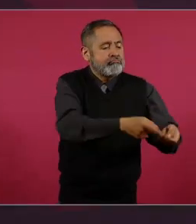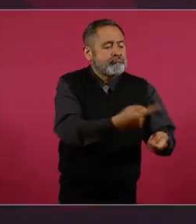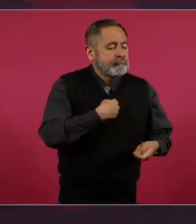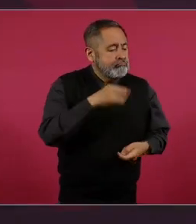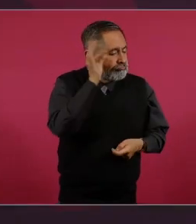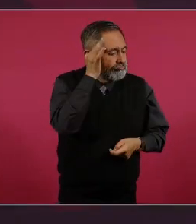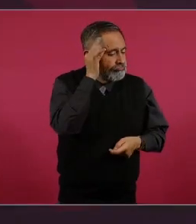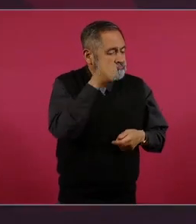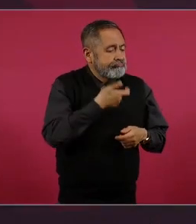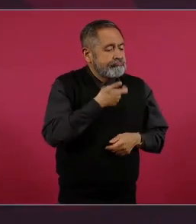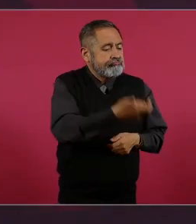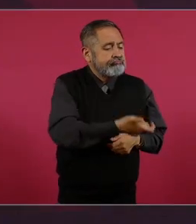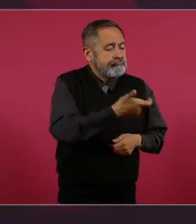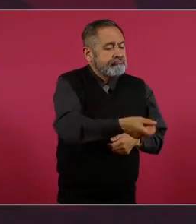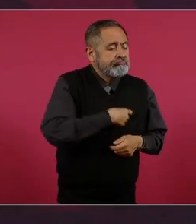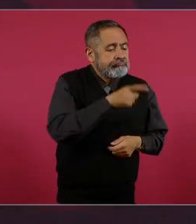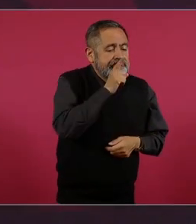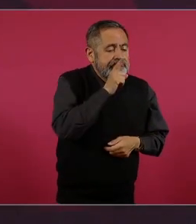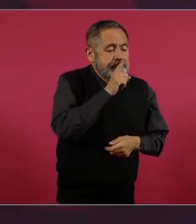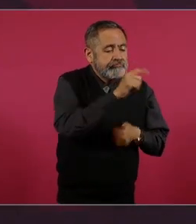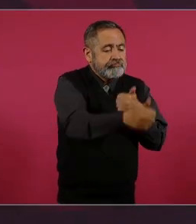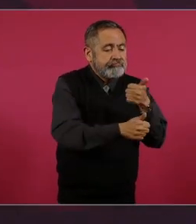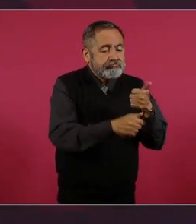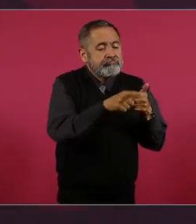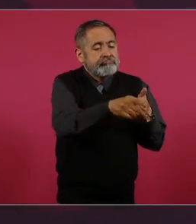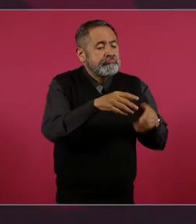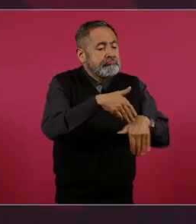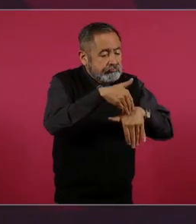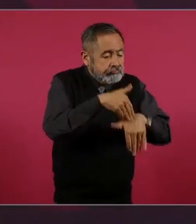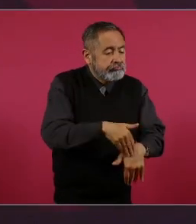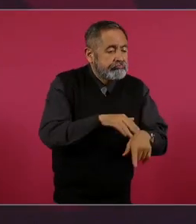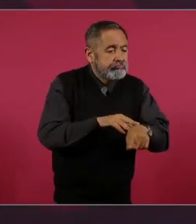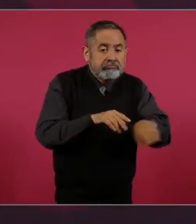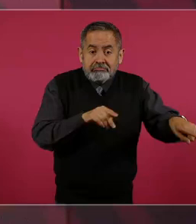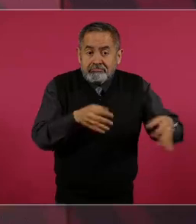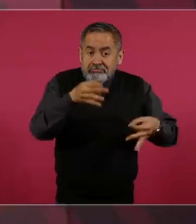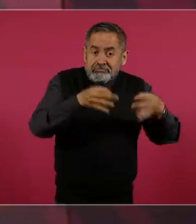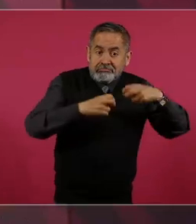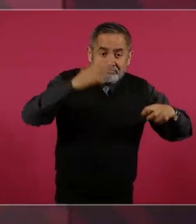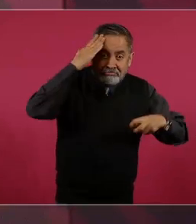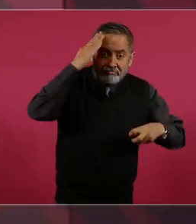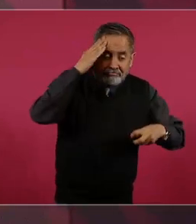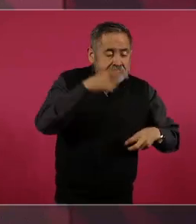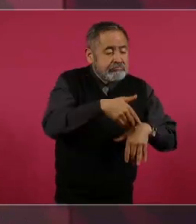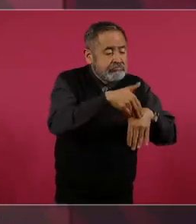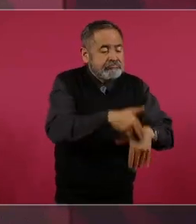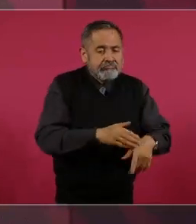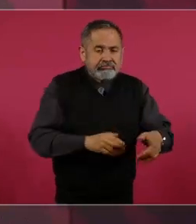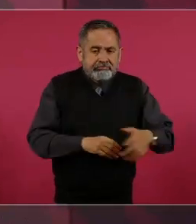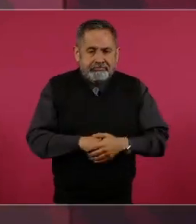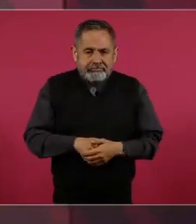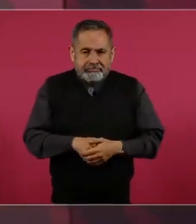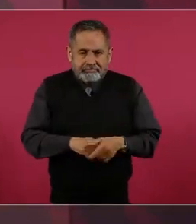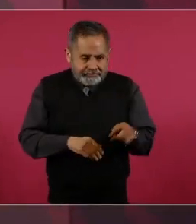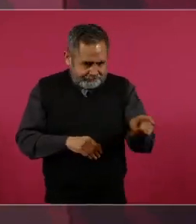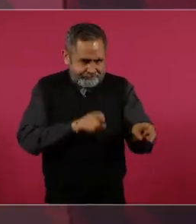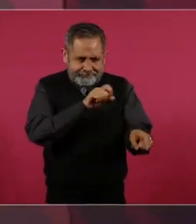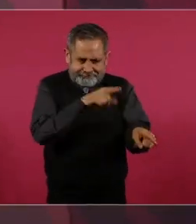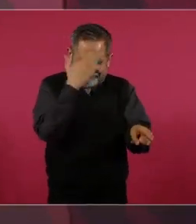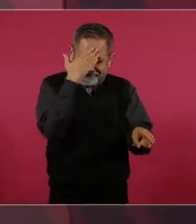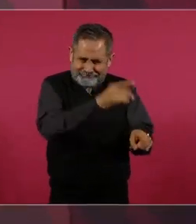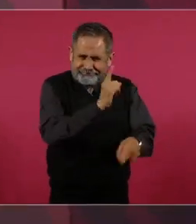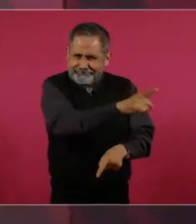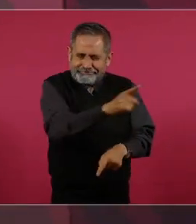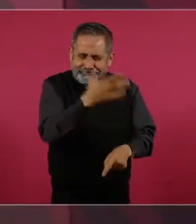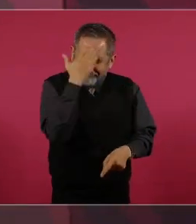a ministros y también esos ministros saben a lo que me refiero.